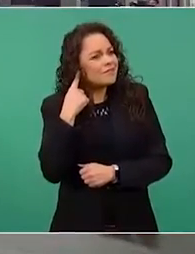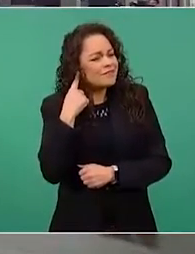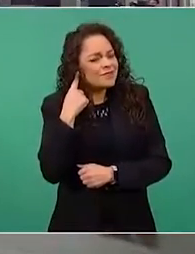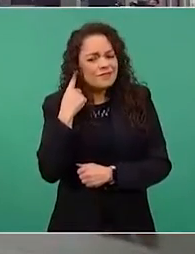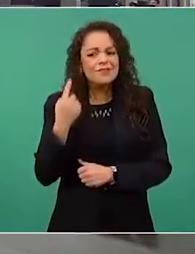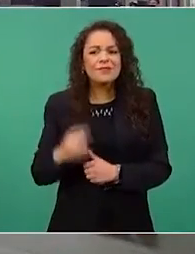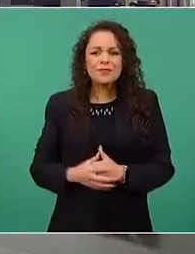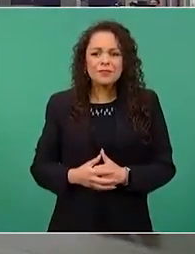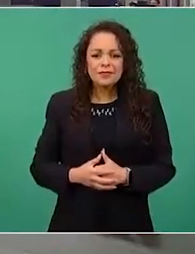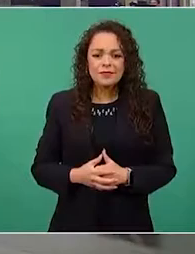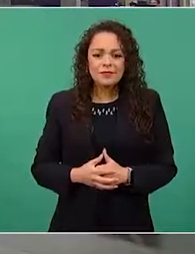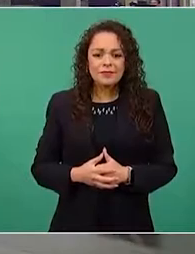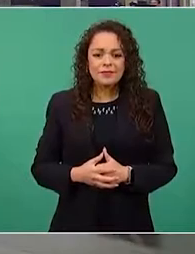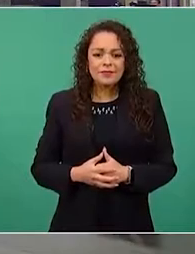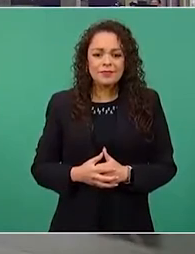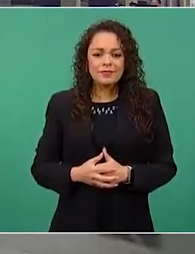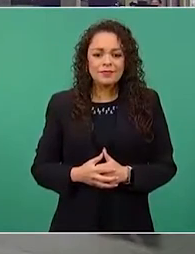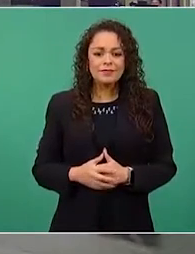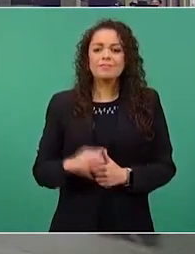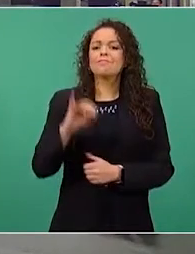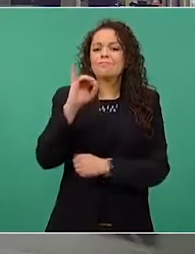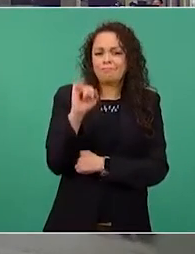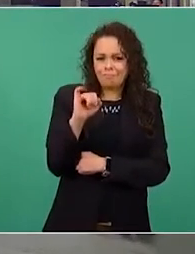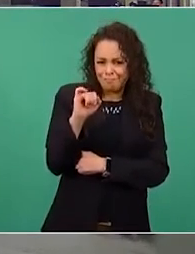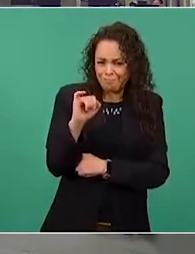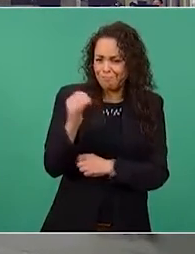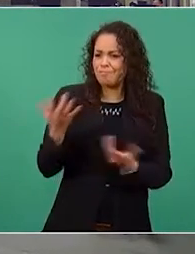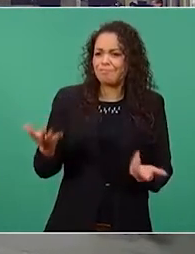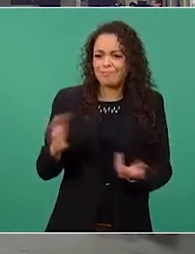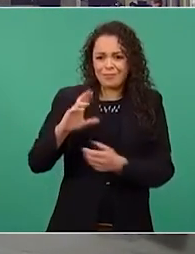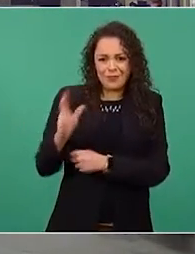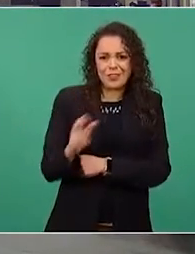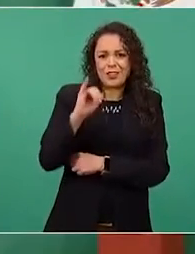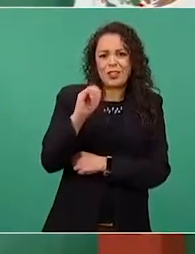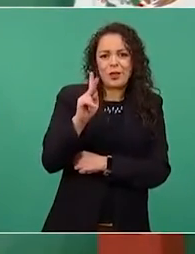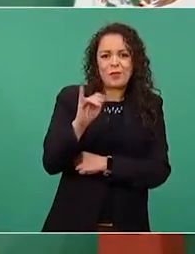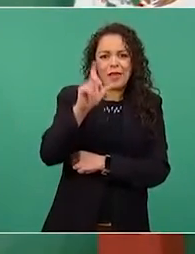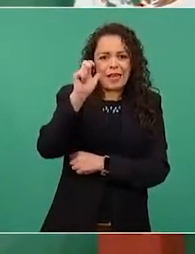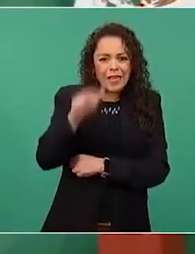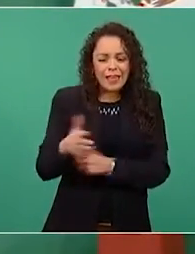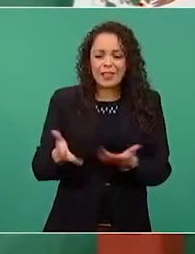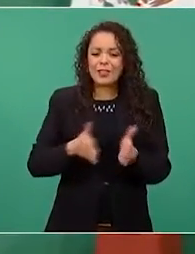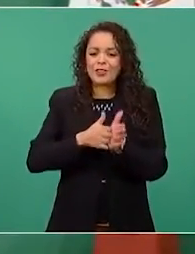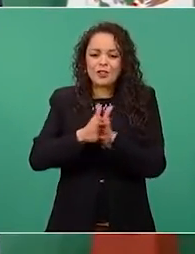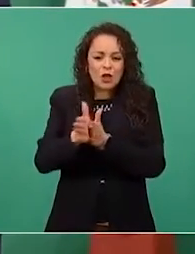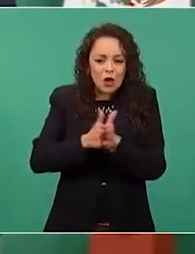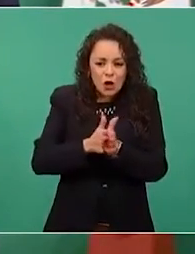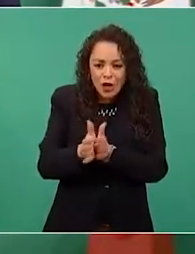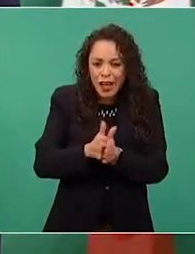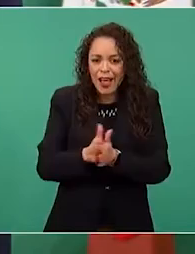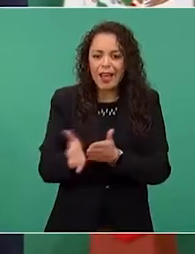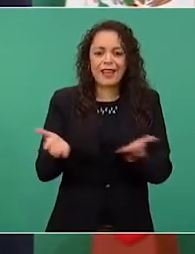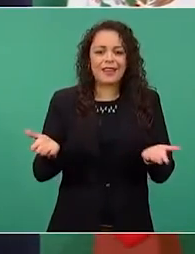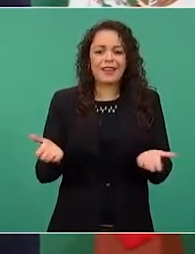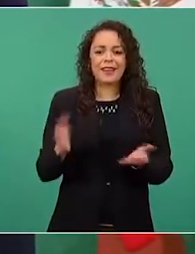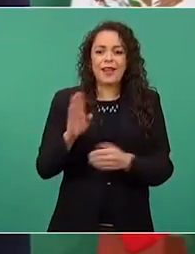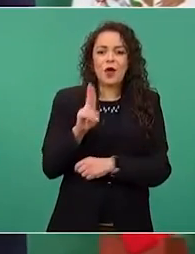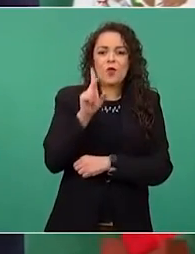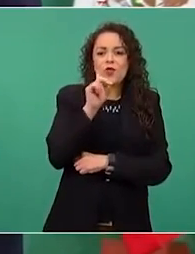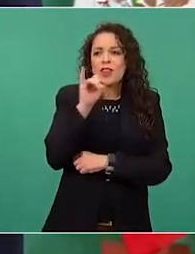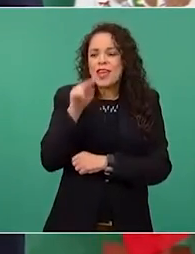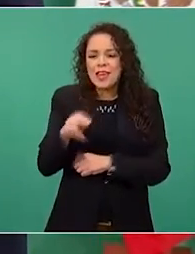Sí, chipilín y chocolate y hasta budín